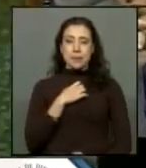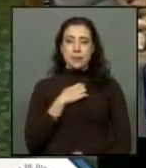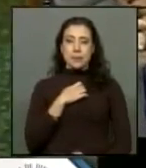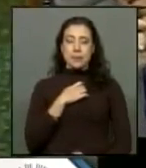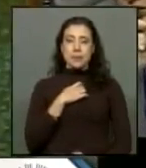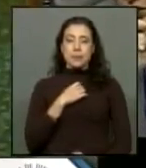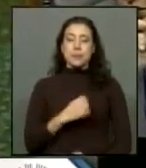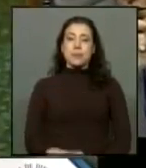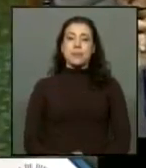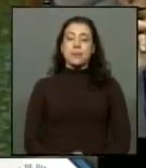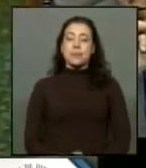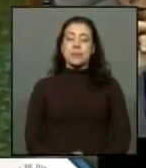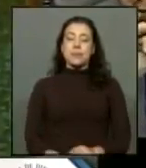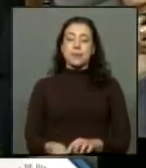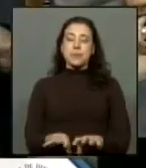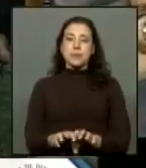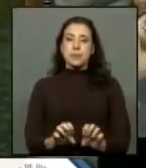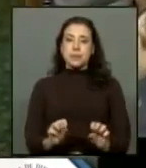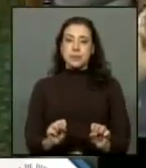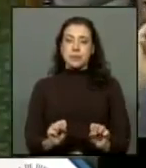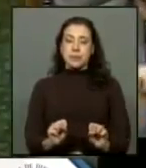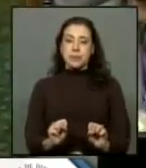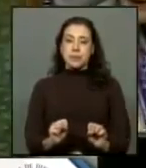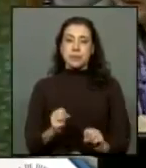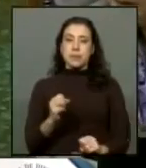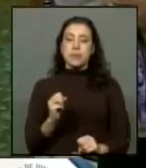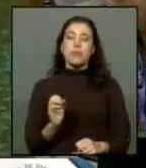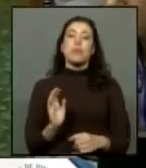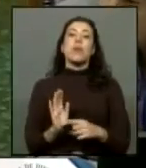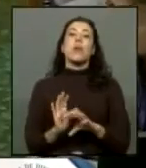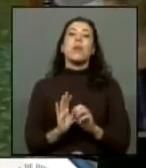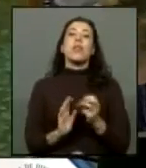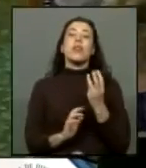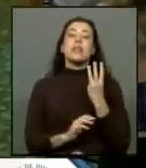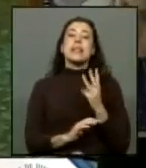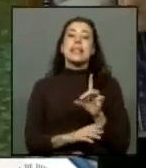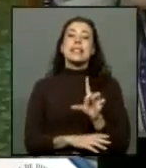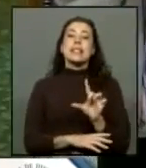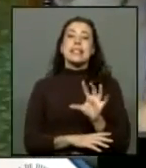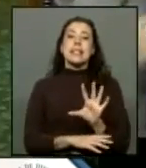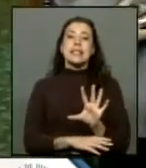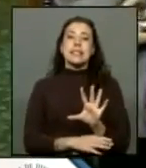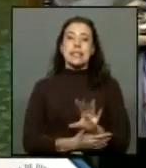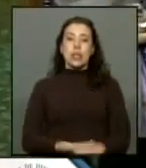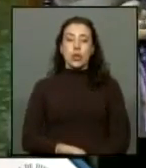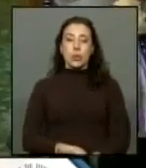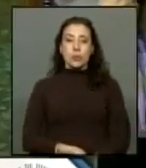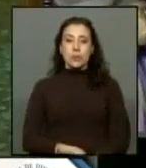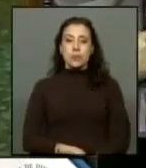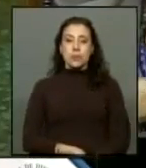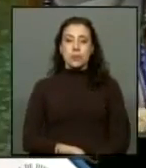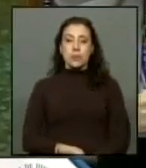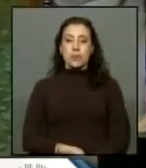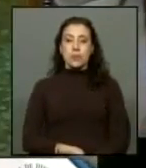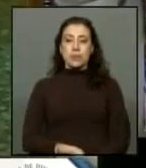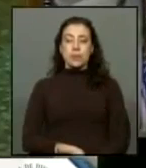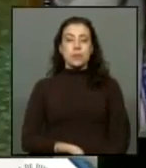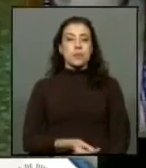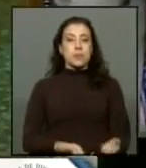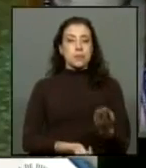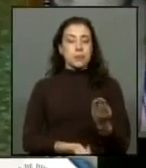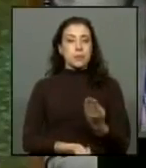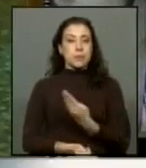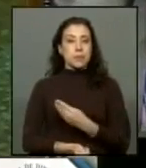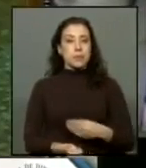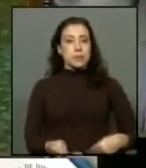En el tiempo de acuerdos y resoluciones corresponde tratar la resolución número 375 en virtud del cual se solicita a su